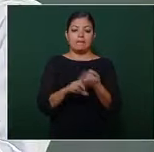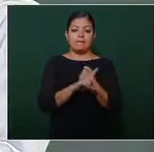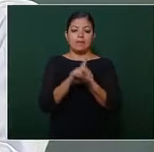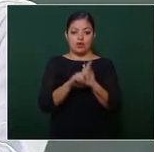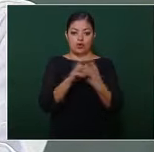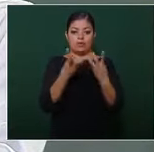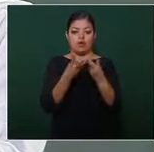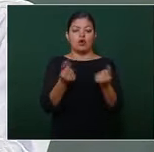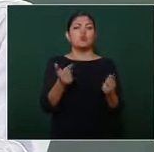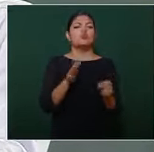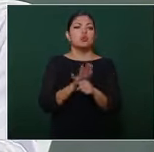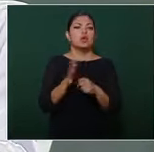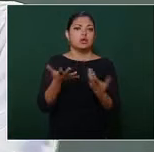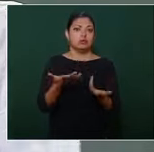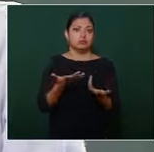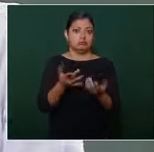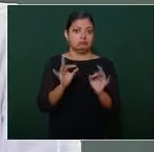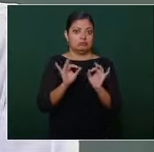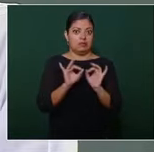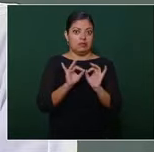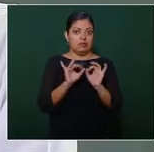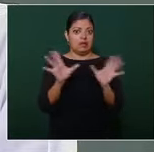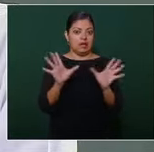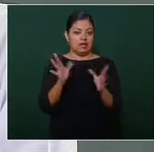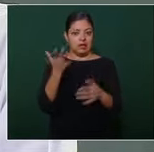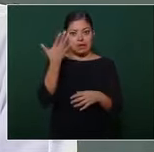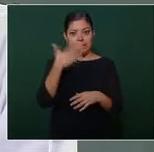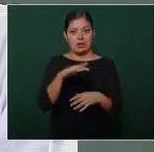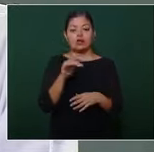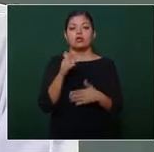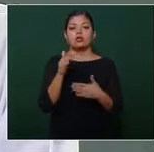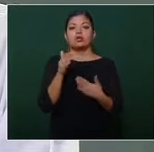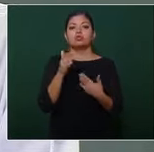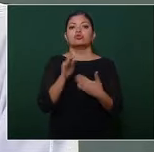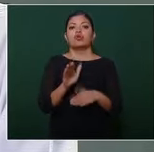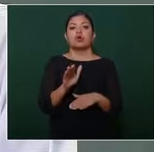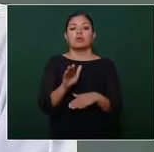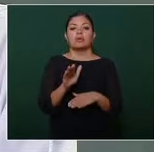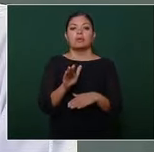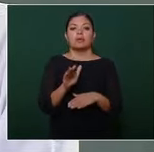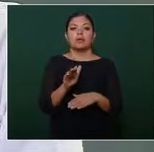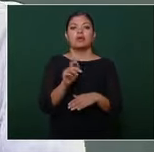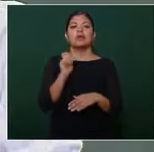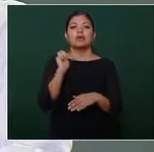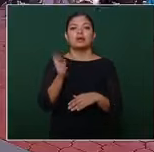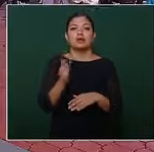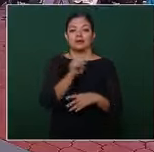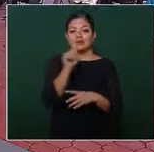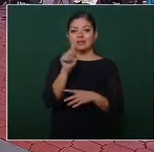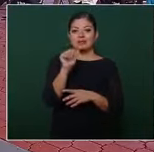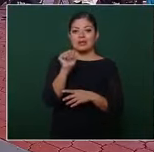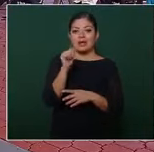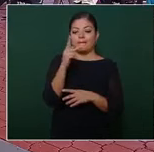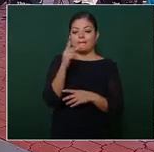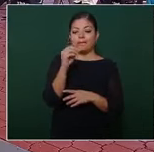pues bastante delicado que era el de la presa de Zapotillo